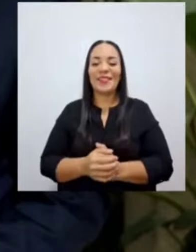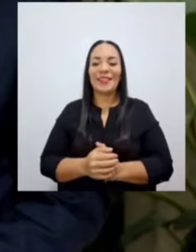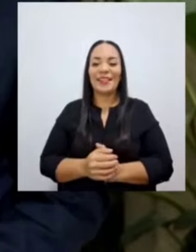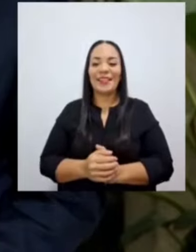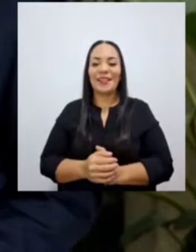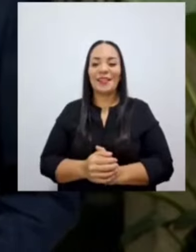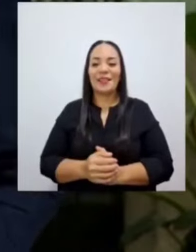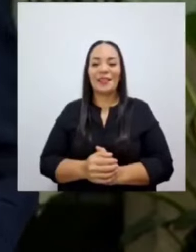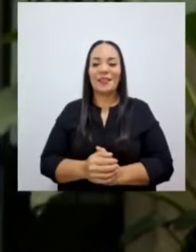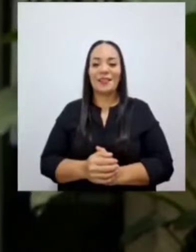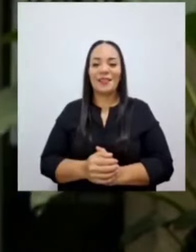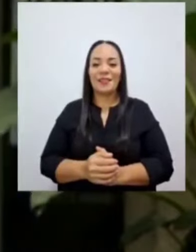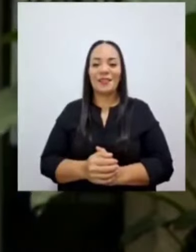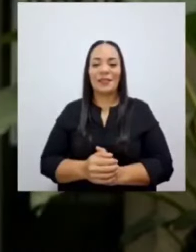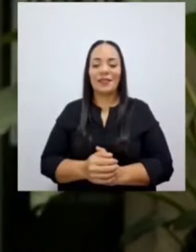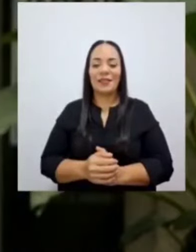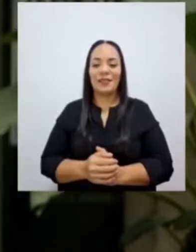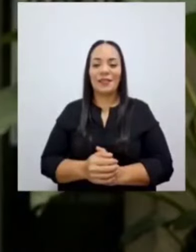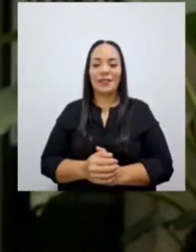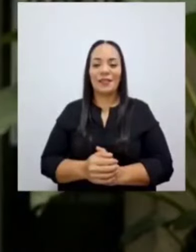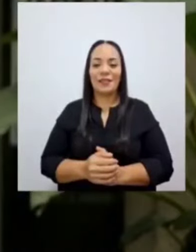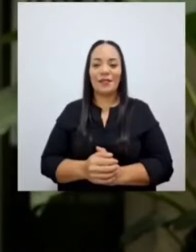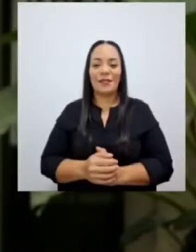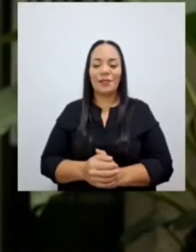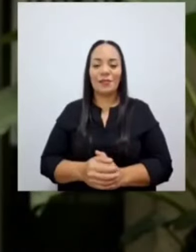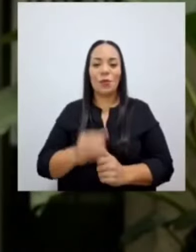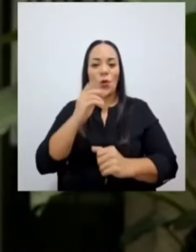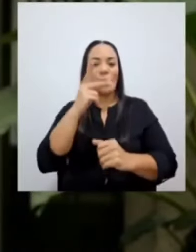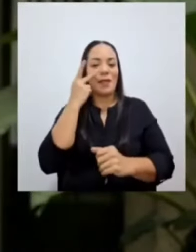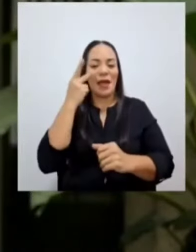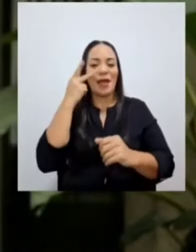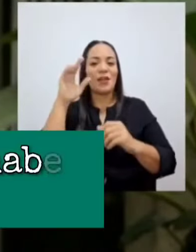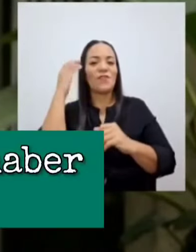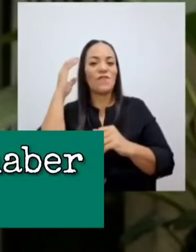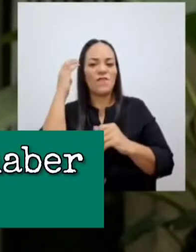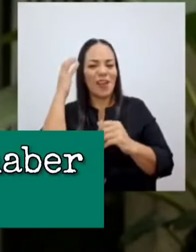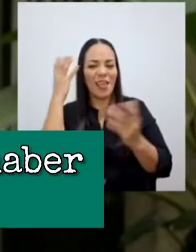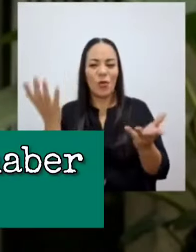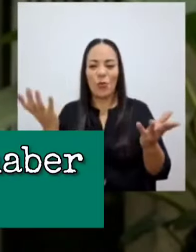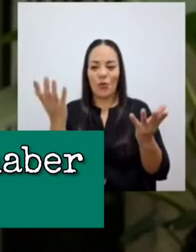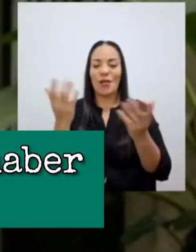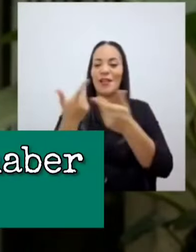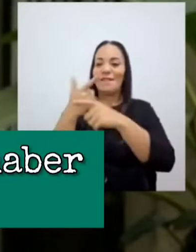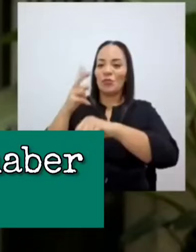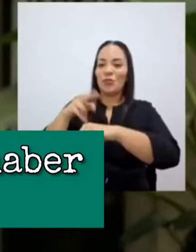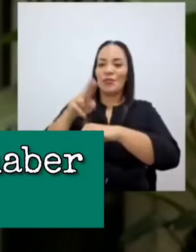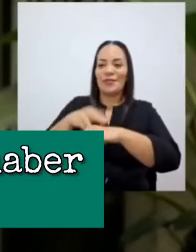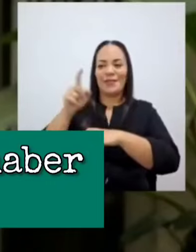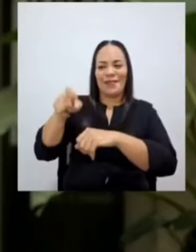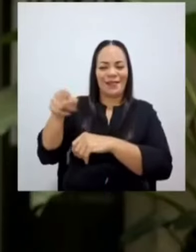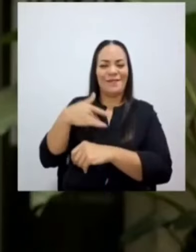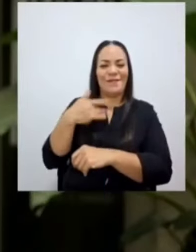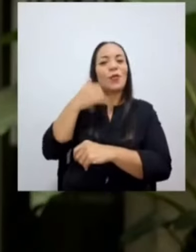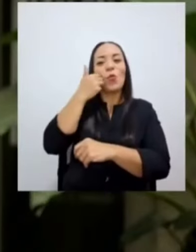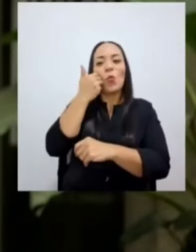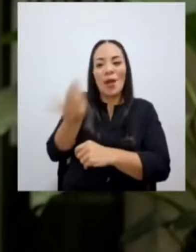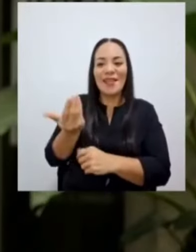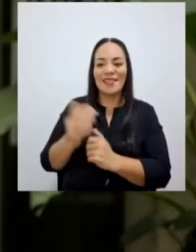Ok. Vea, es ridículo. A Liberación Nacional le debería haber dado vergüenza